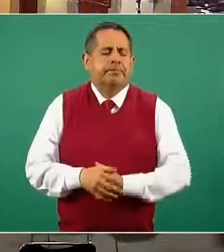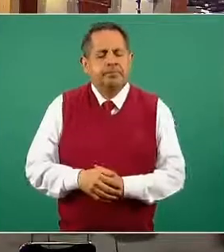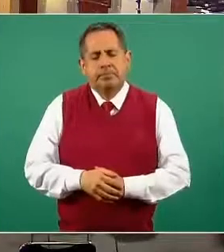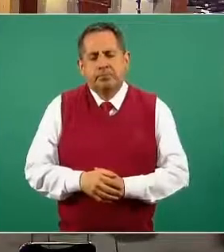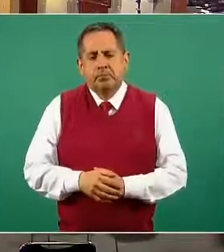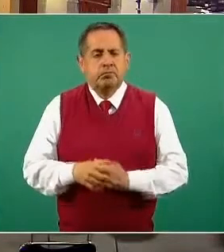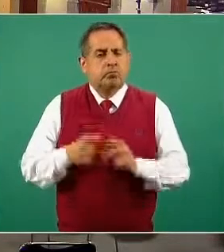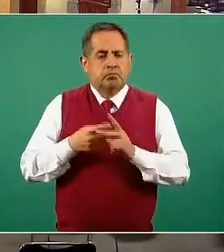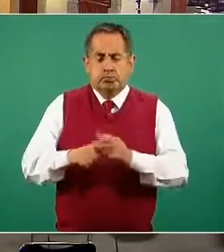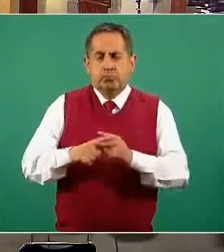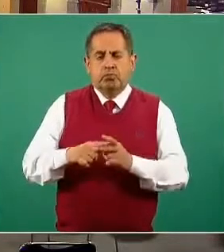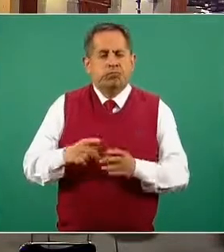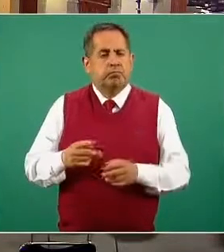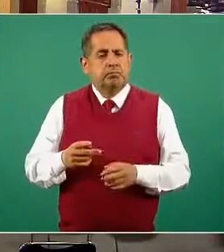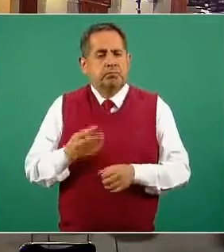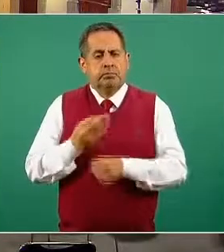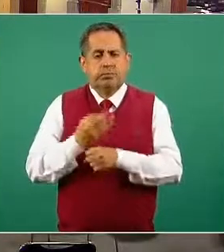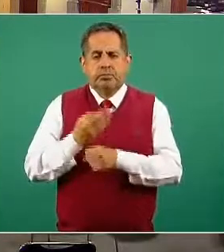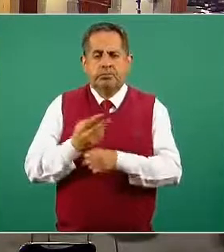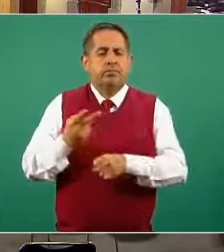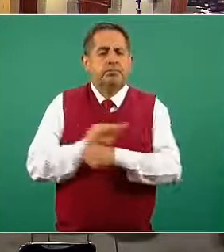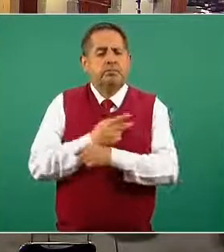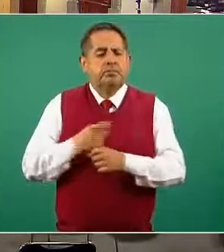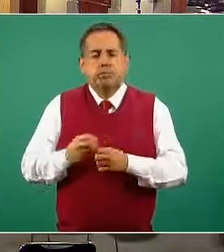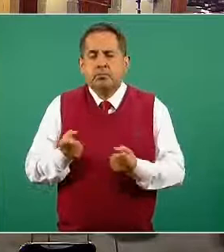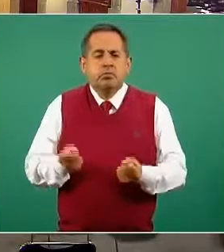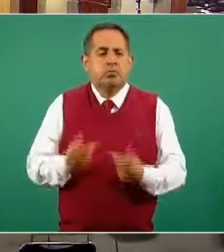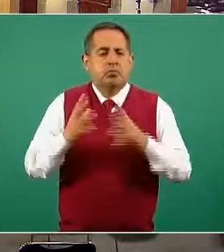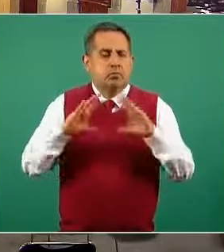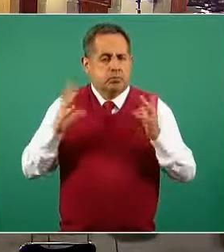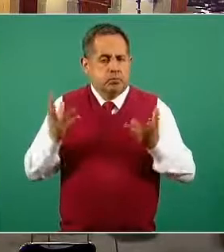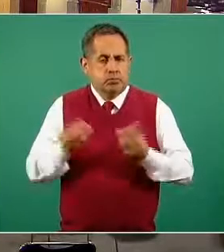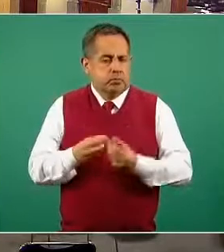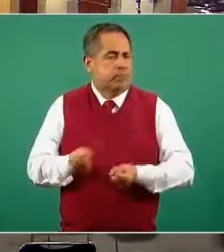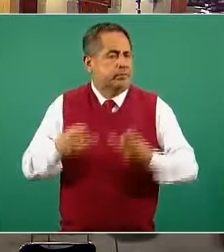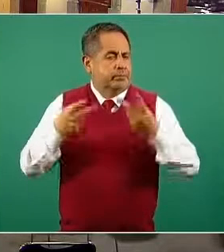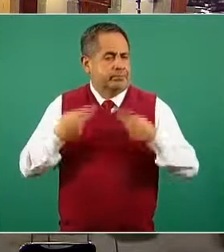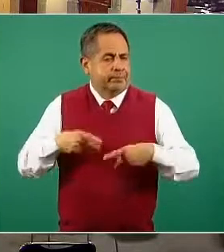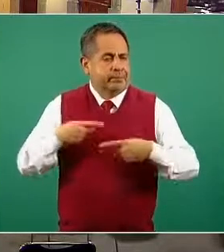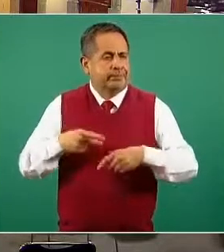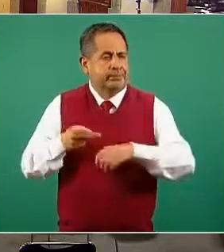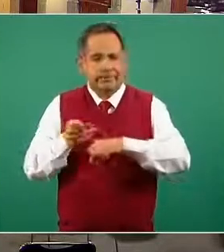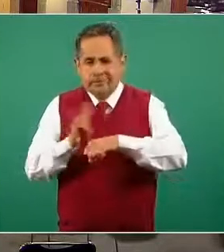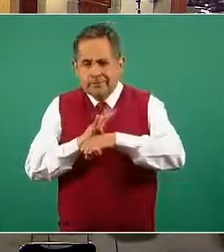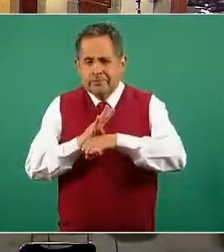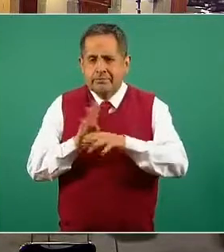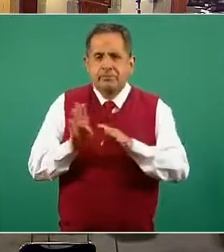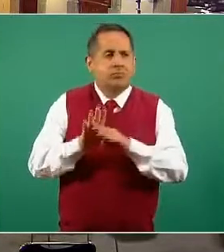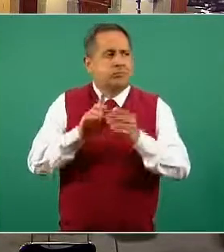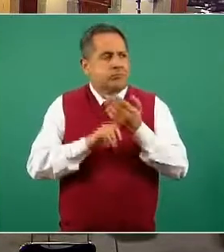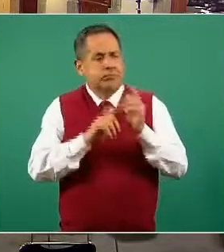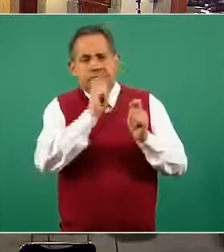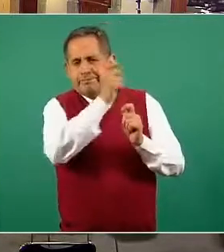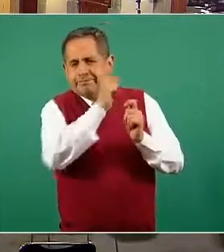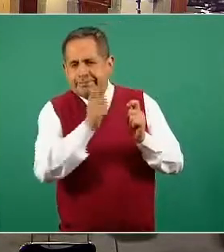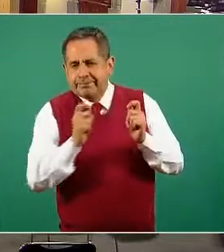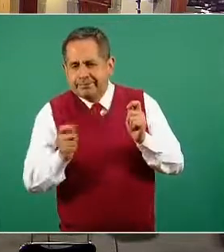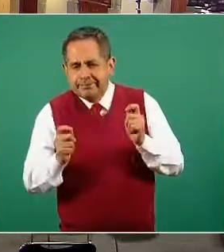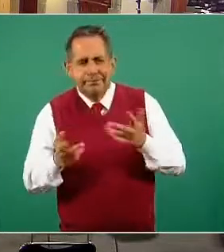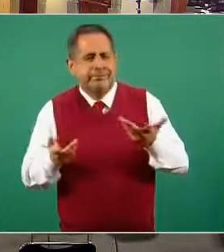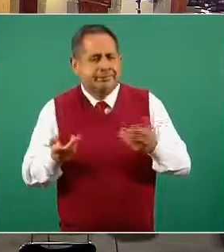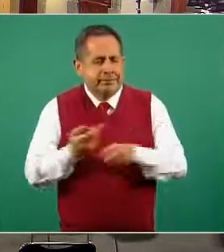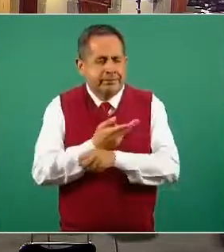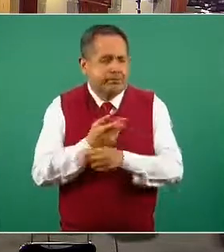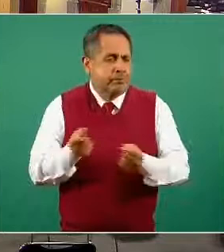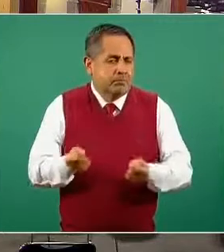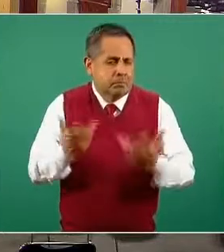actualizando los datos al corte del día de hoy del comportamiento epidémico de COVID-19